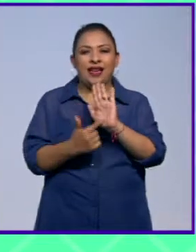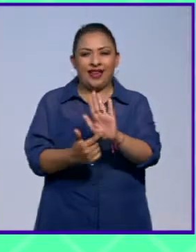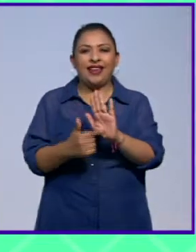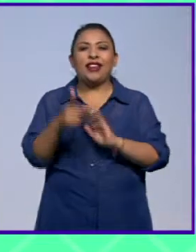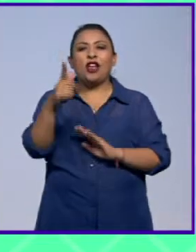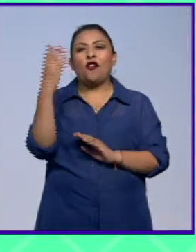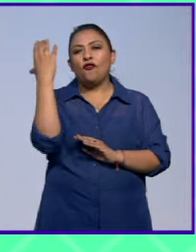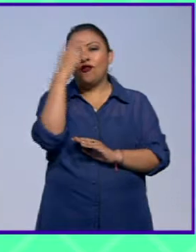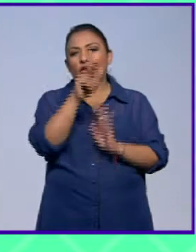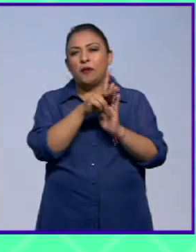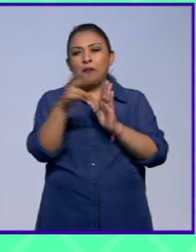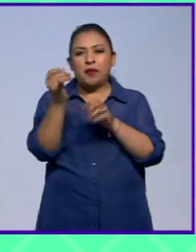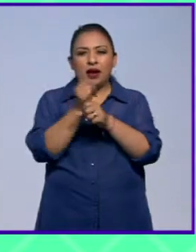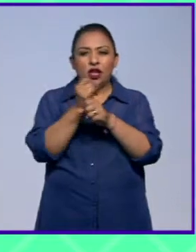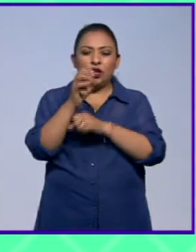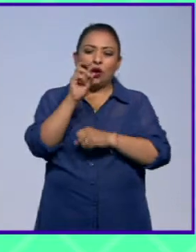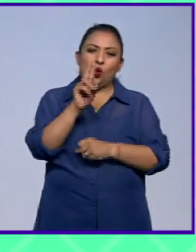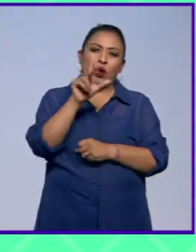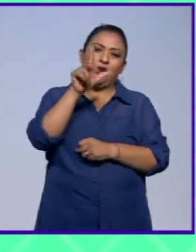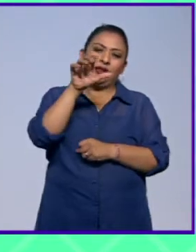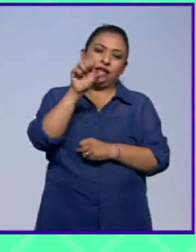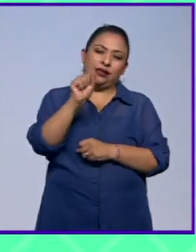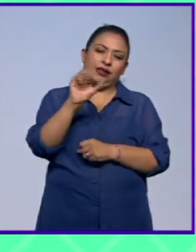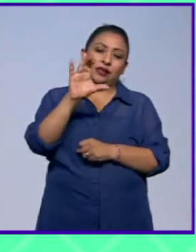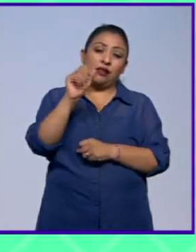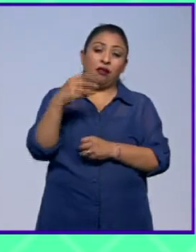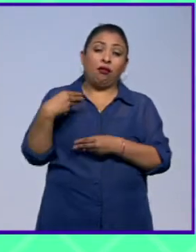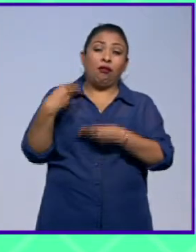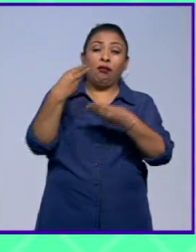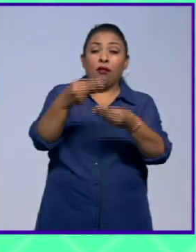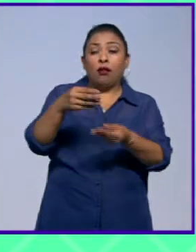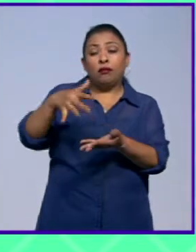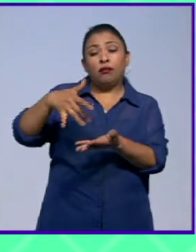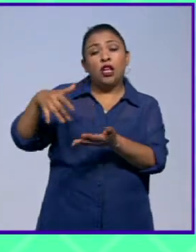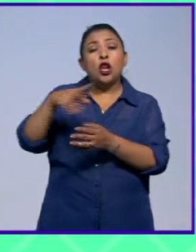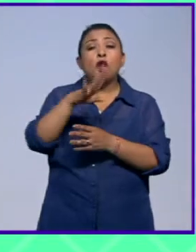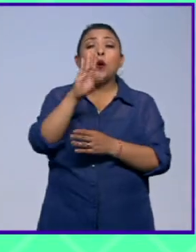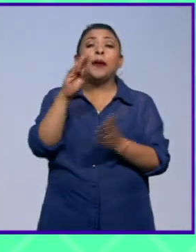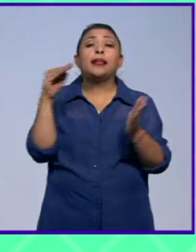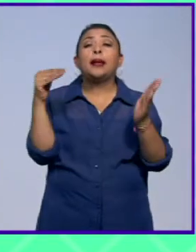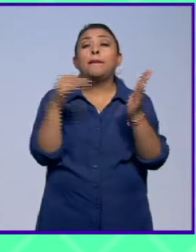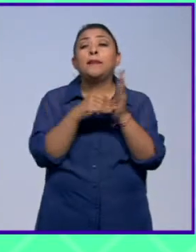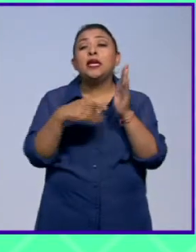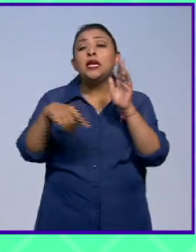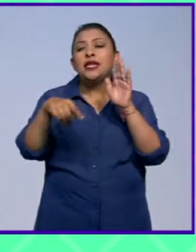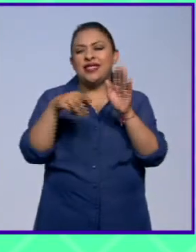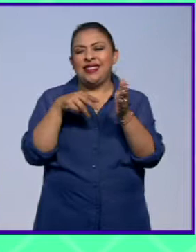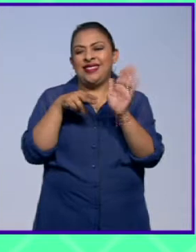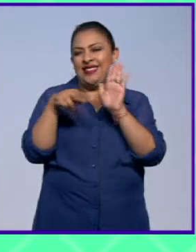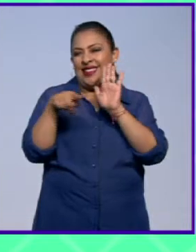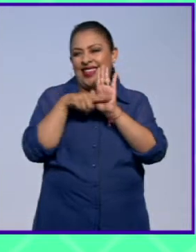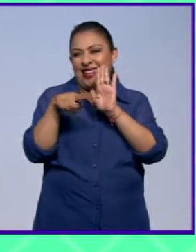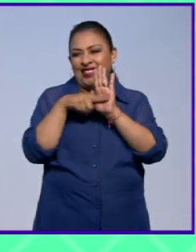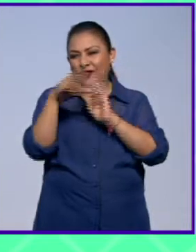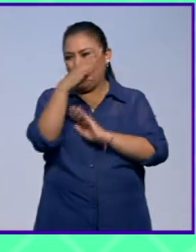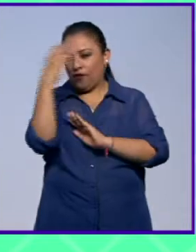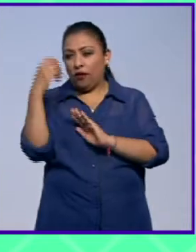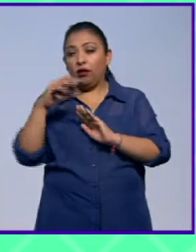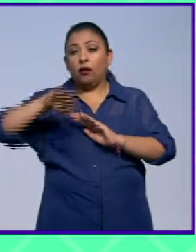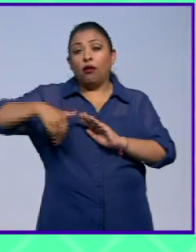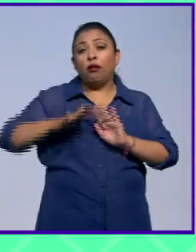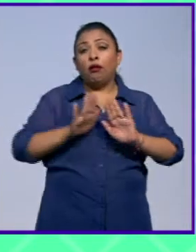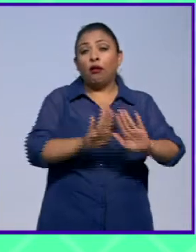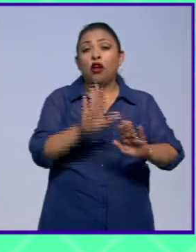El fotoperiodista Ulises Castellanos ha puesto su impresionante acervo, estamos hablando de más de 90 mil negativos, bajo el resguardo de la